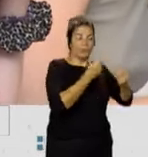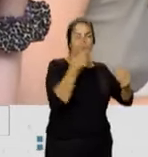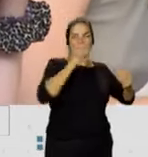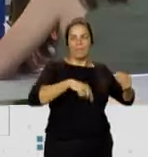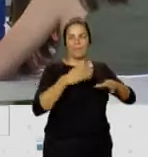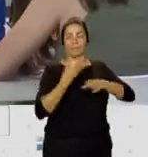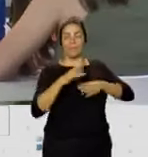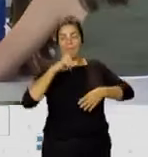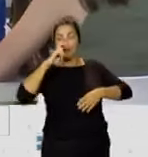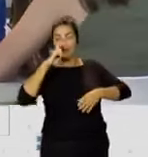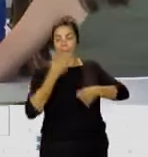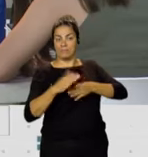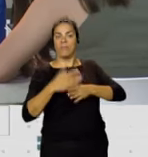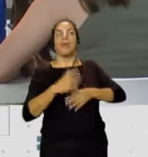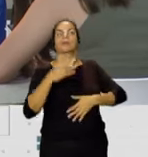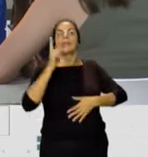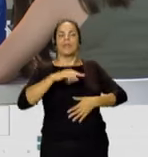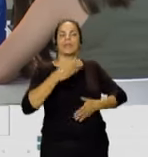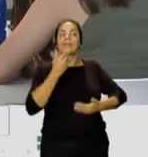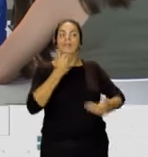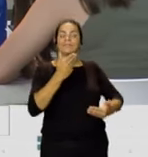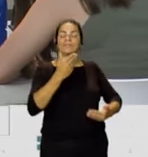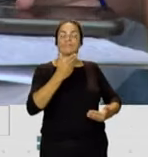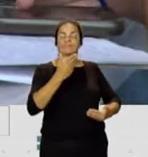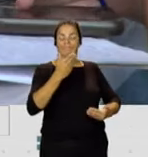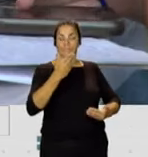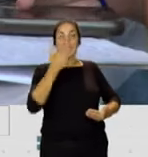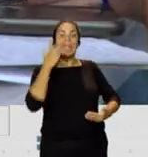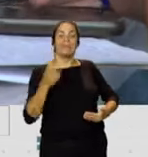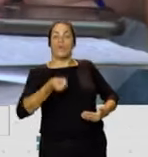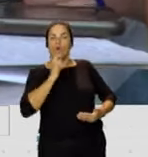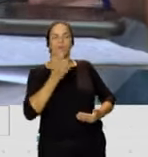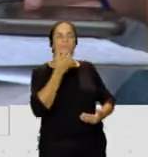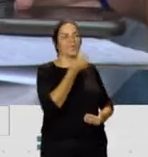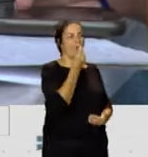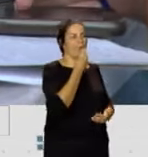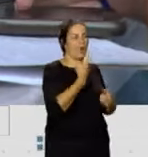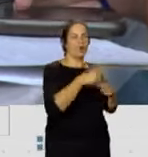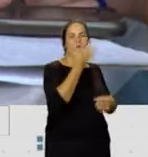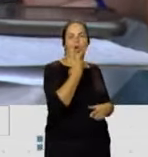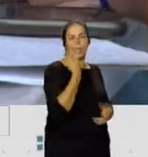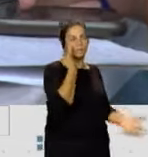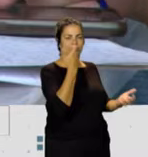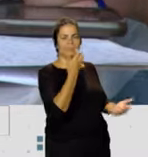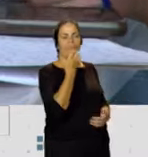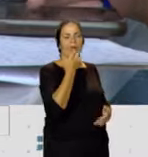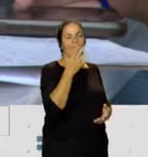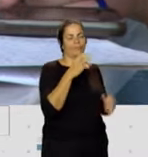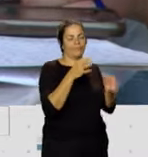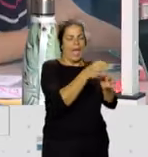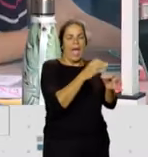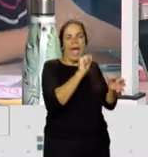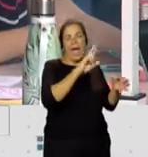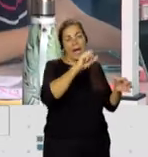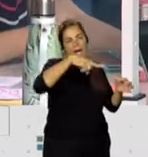respiración que se limpian muy bien con todo lo que son las cosas de muchos colores vivos. Los arándanos, la papaya, el maíz, todo lo que es de